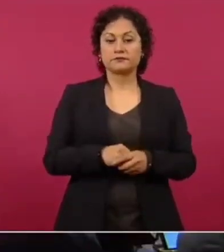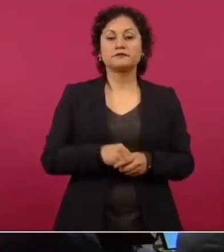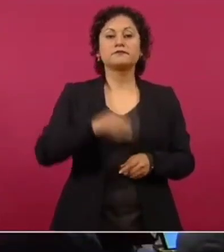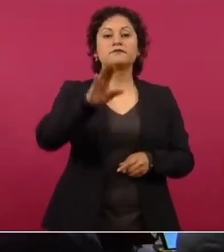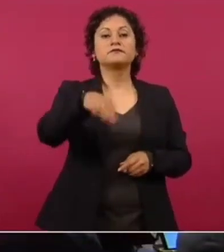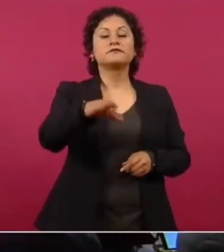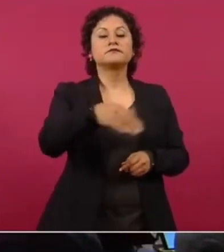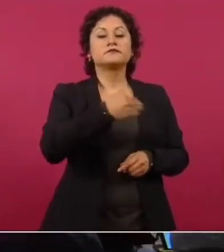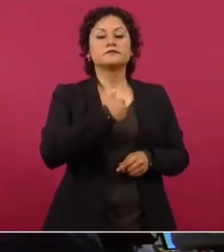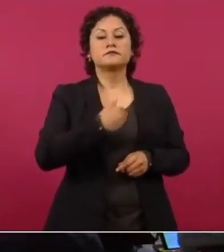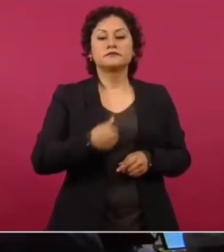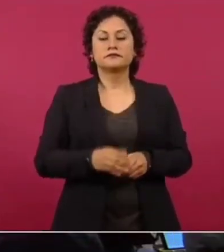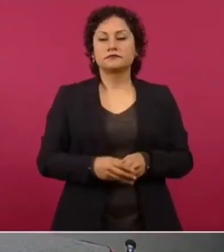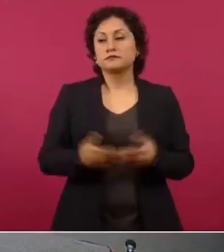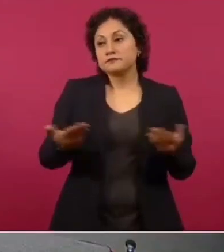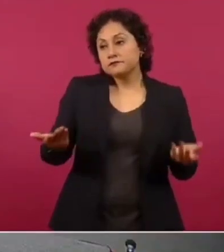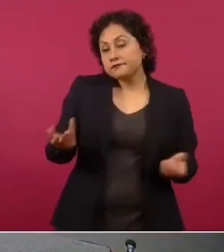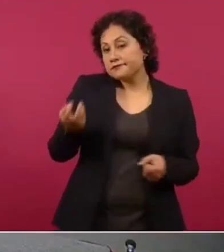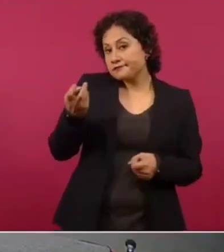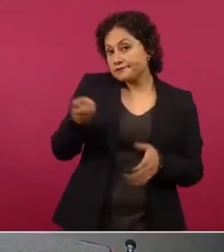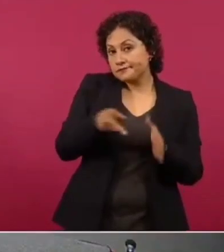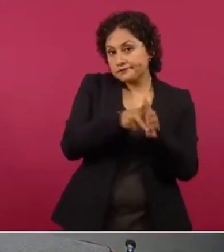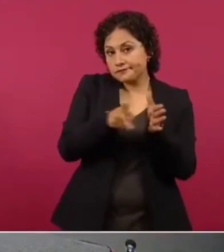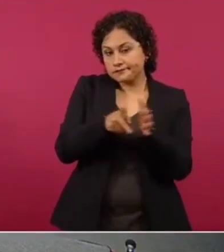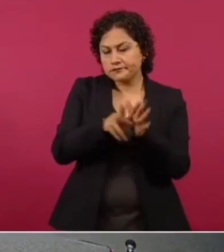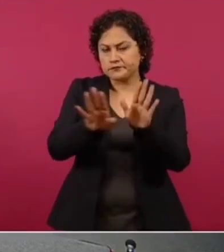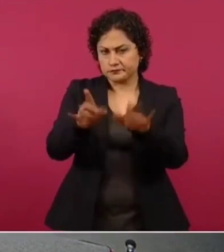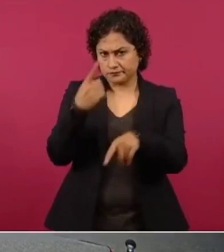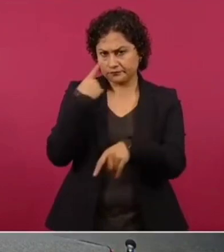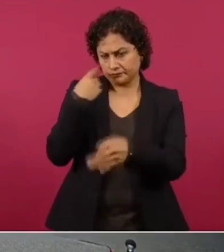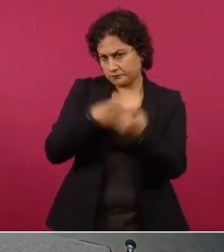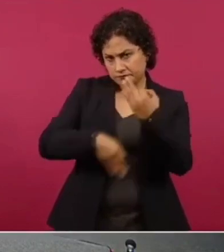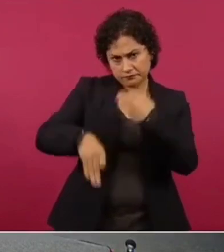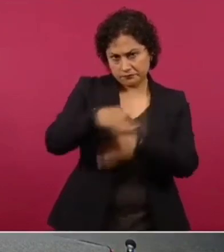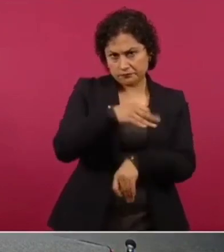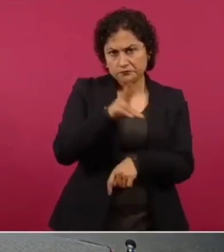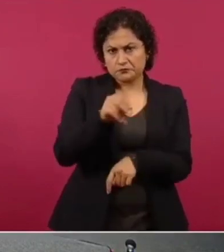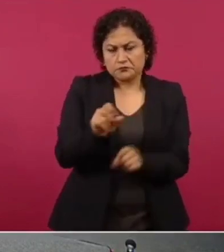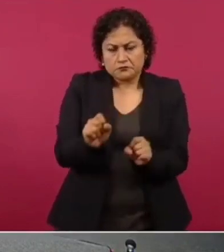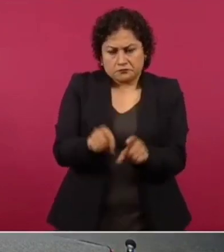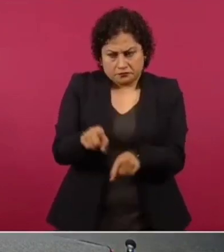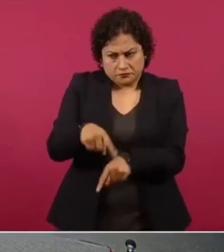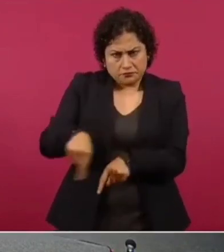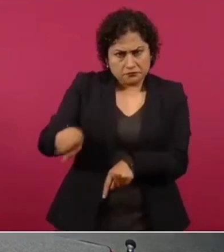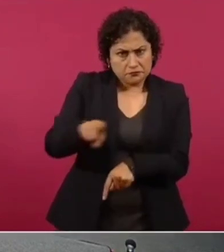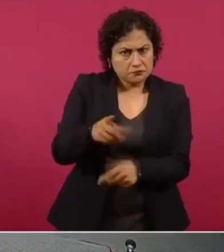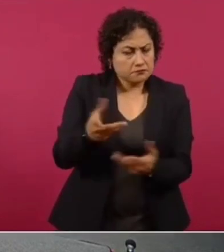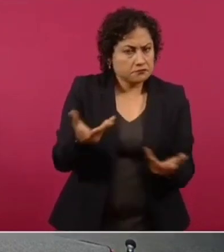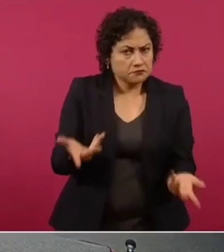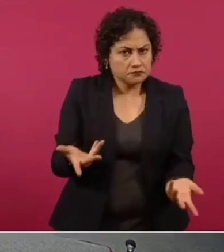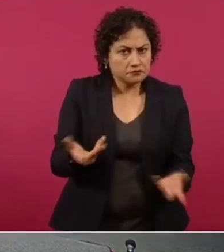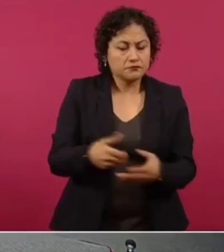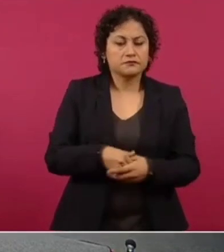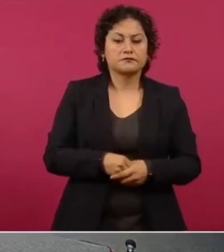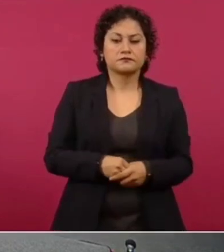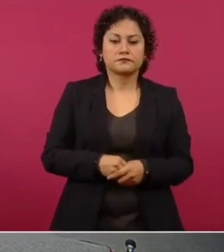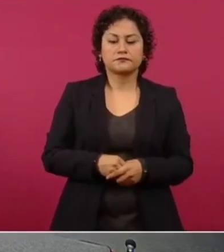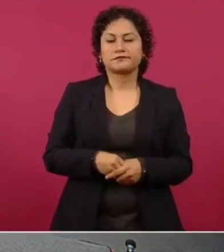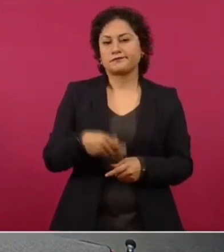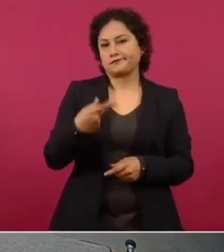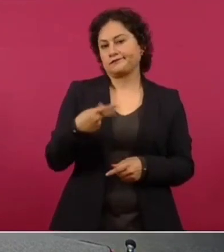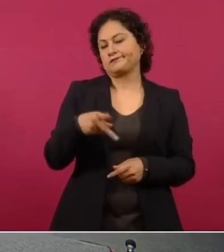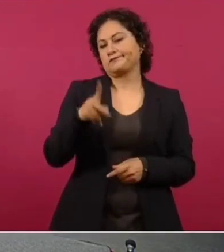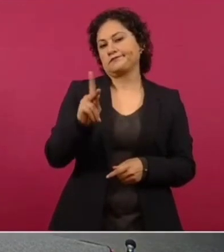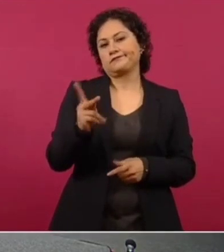Presidente… Es el periodismo, no todo, desde luego, de aquí mismo se ve, pero sí